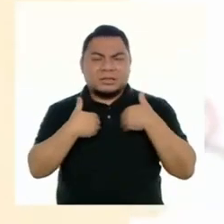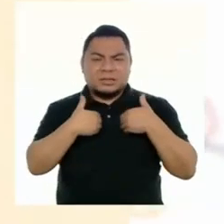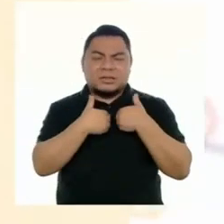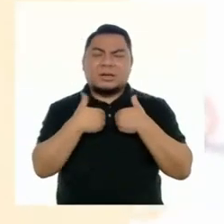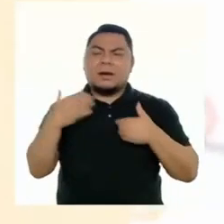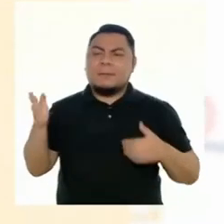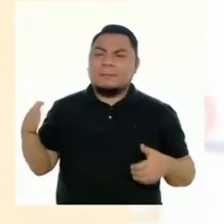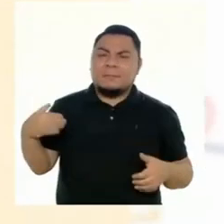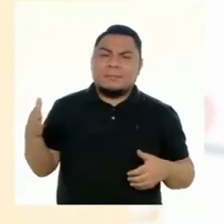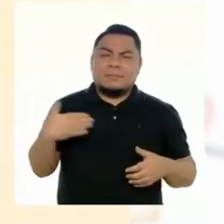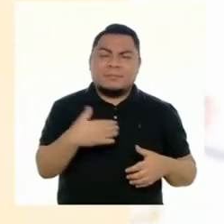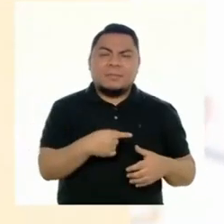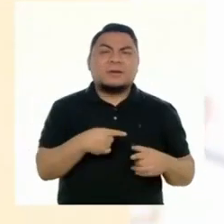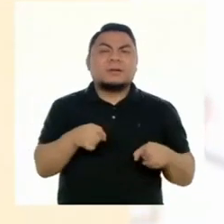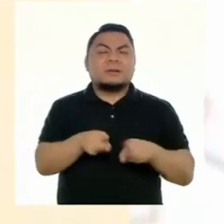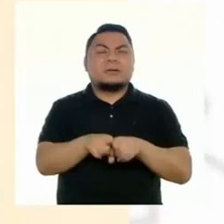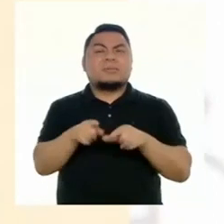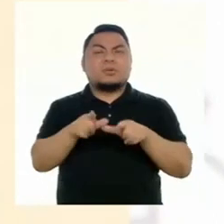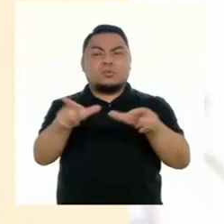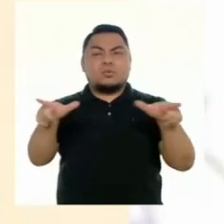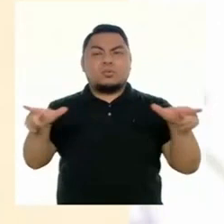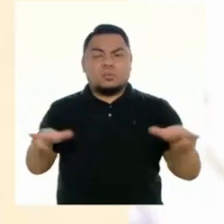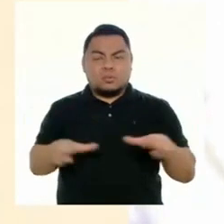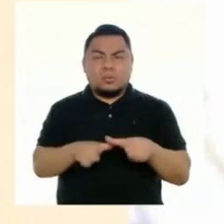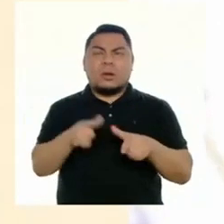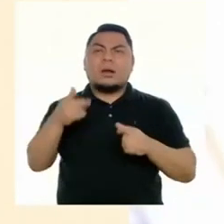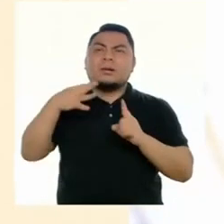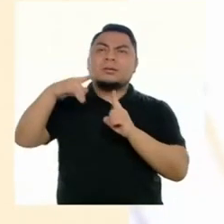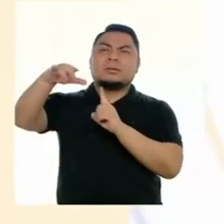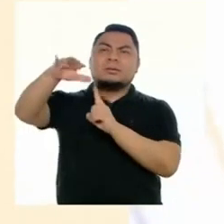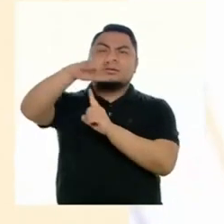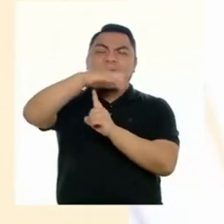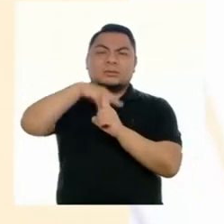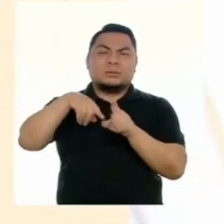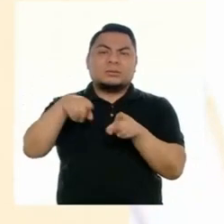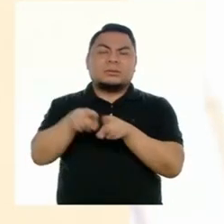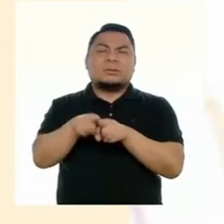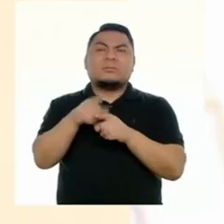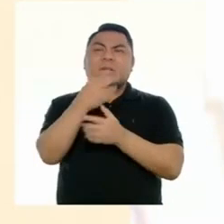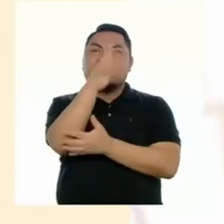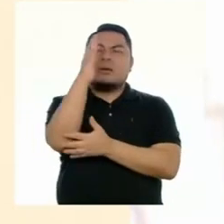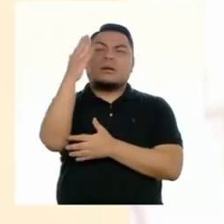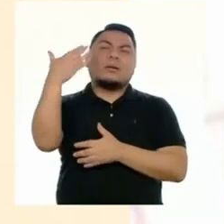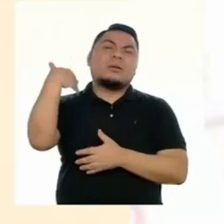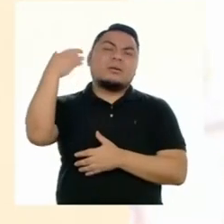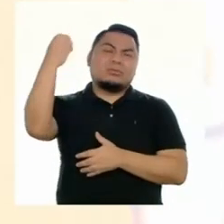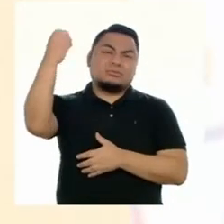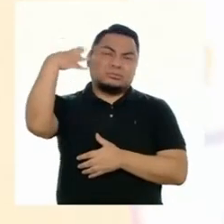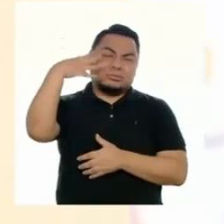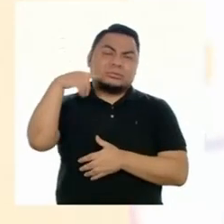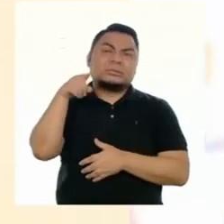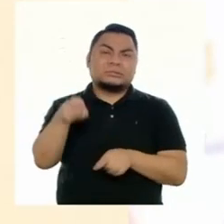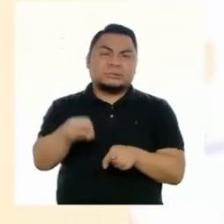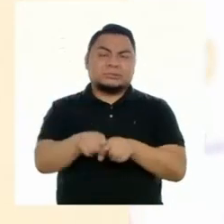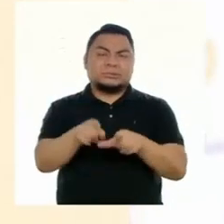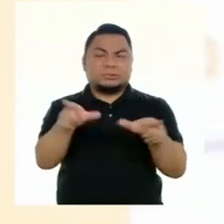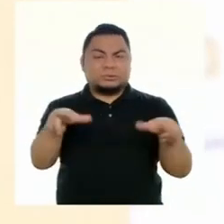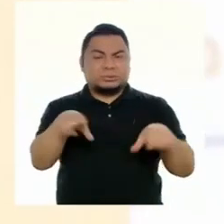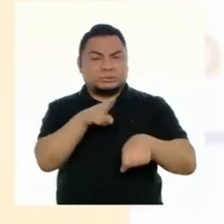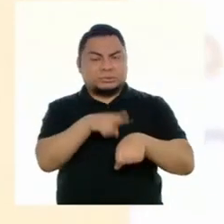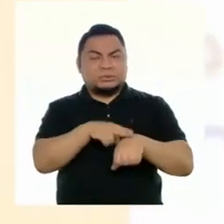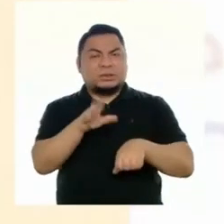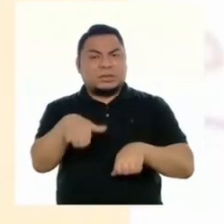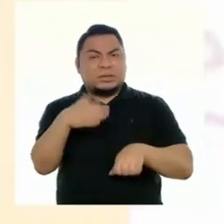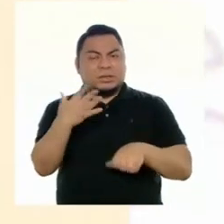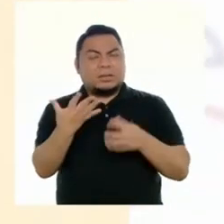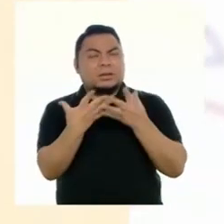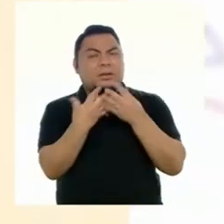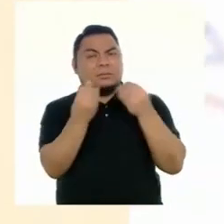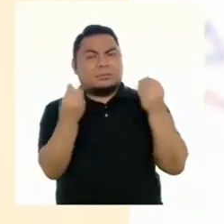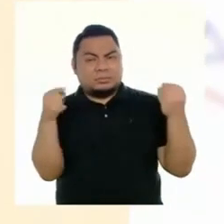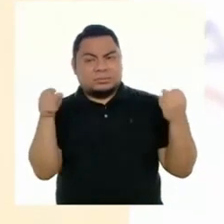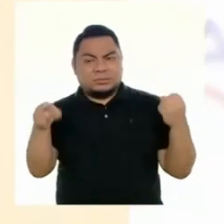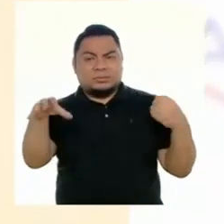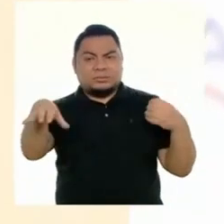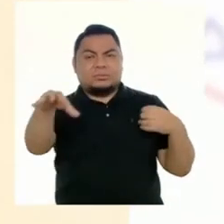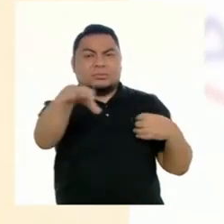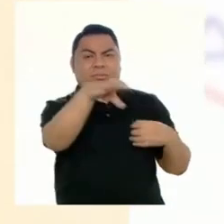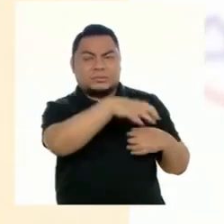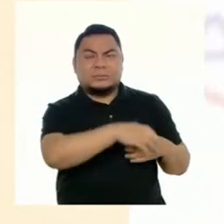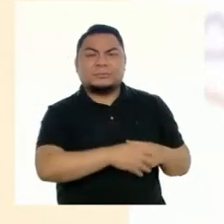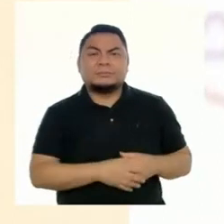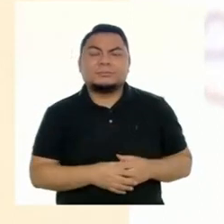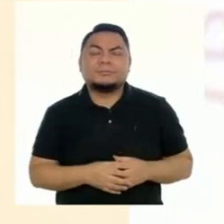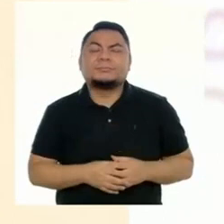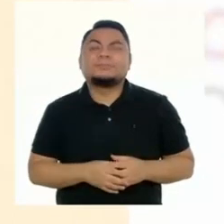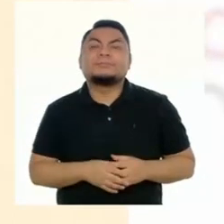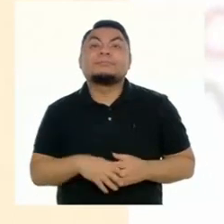marina, y hasta lugares geográficos y climáticos, como los bosques tropicales, el espacio natural donde existen muchas de estas